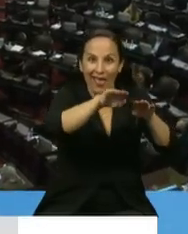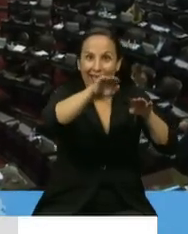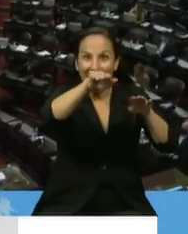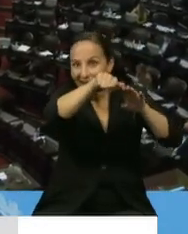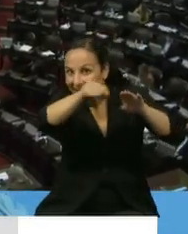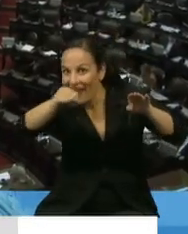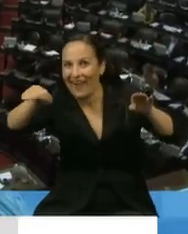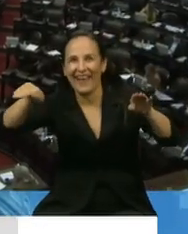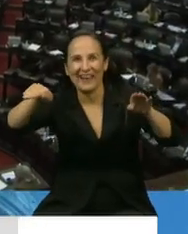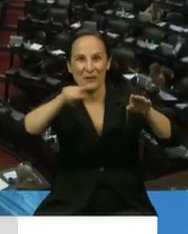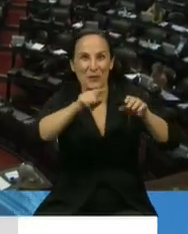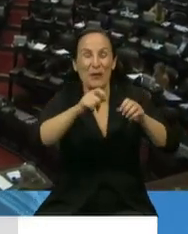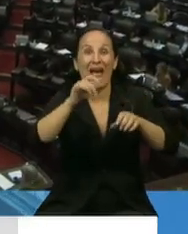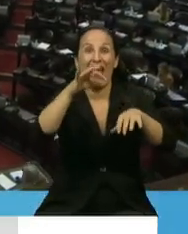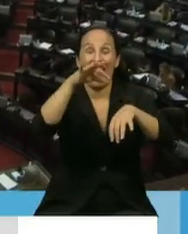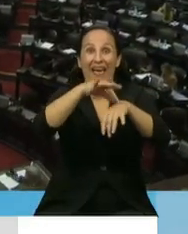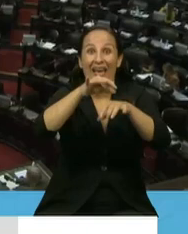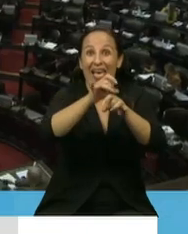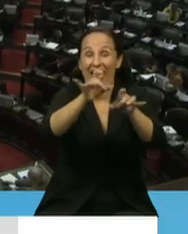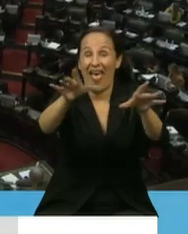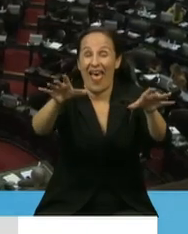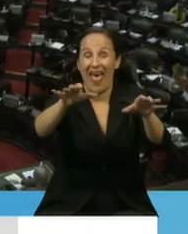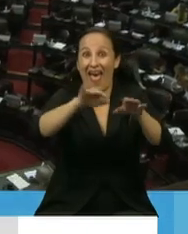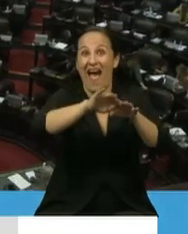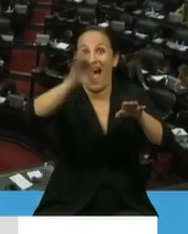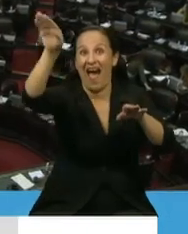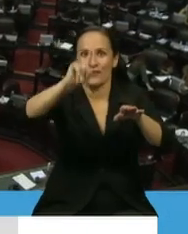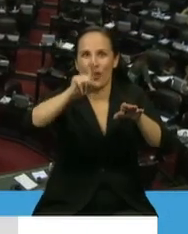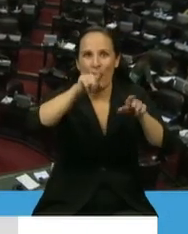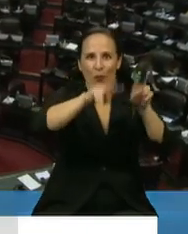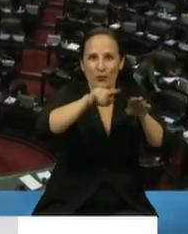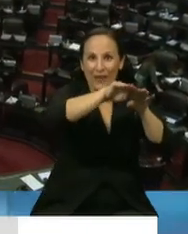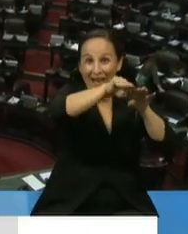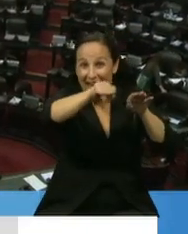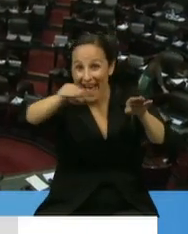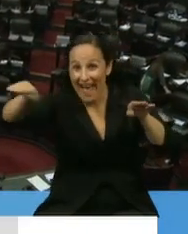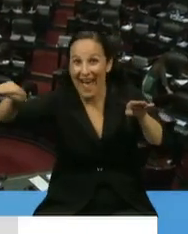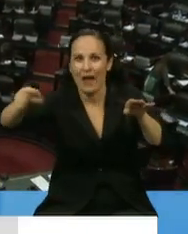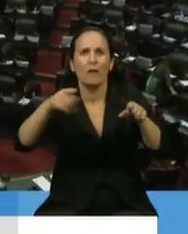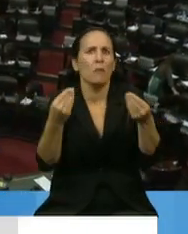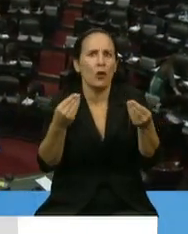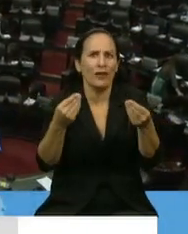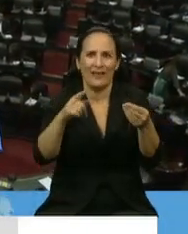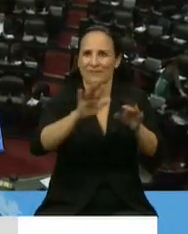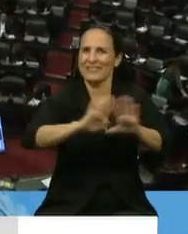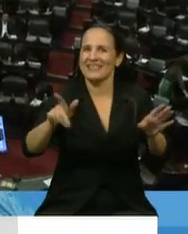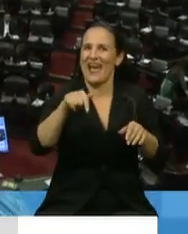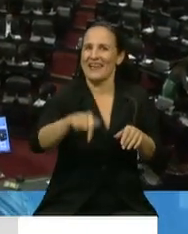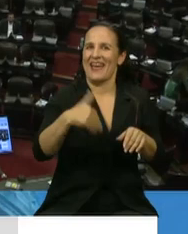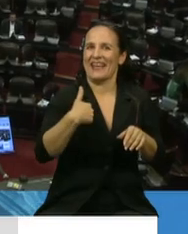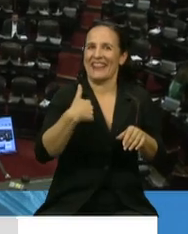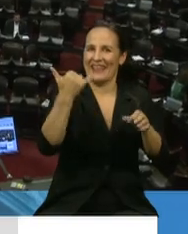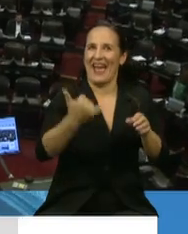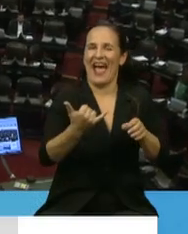políticas de prevención que se llevaron adelante, sino con que contamos con un sistema público de excelencia en Argentina